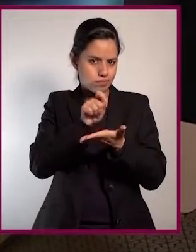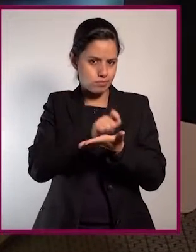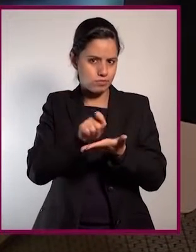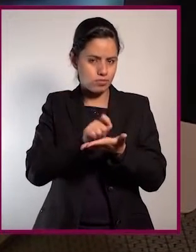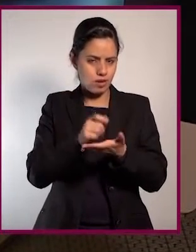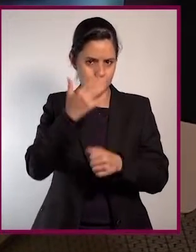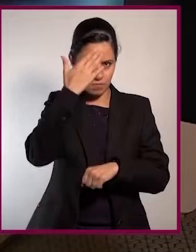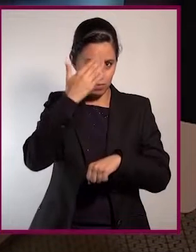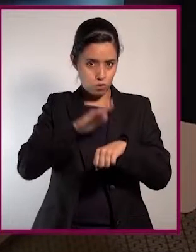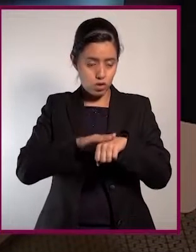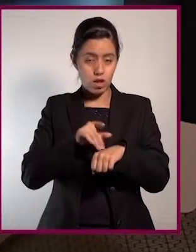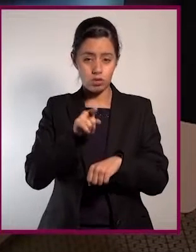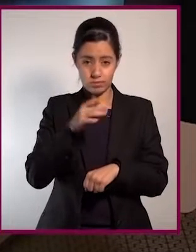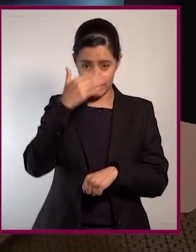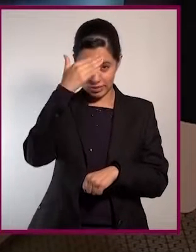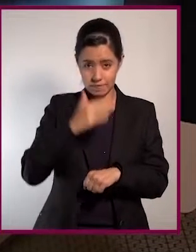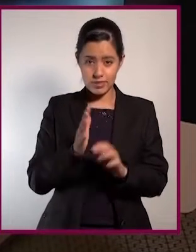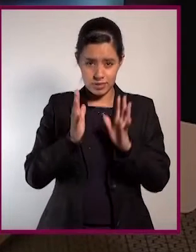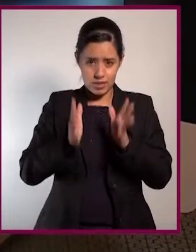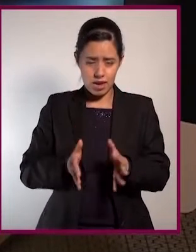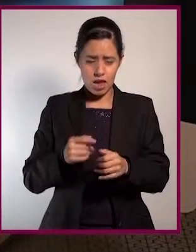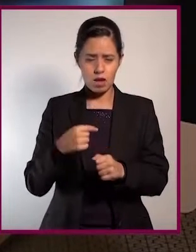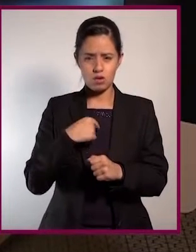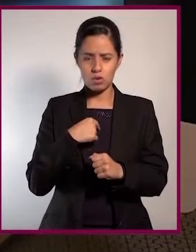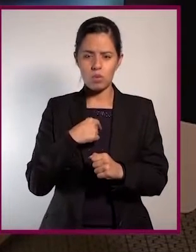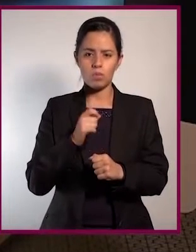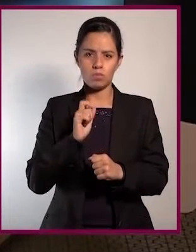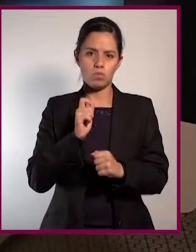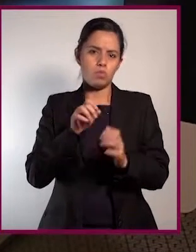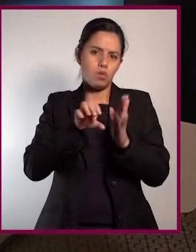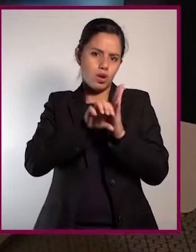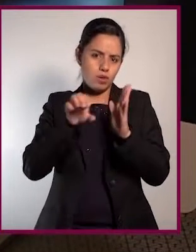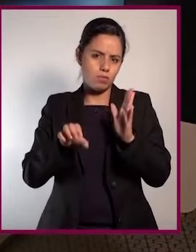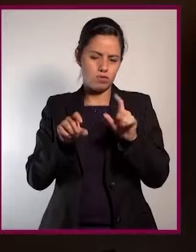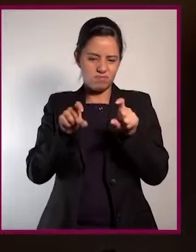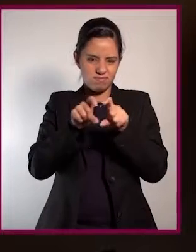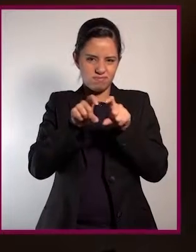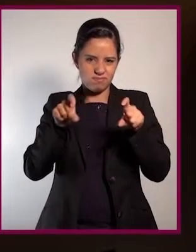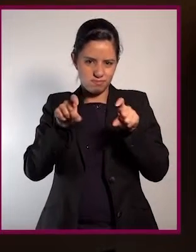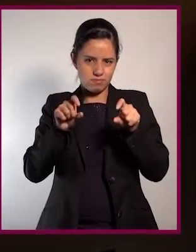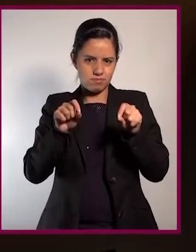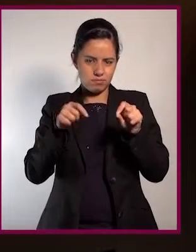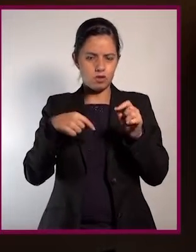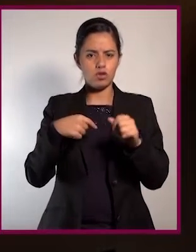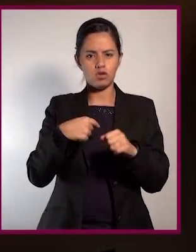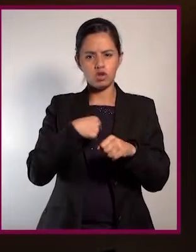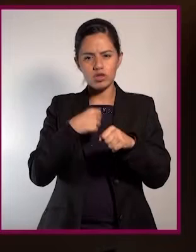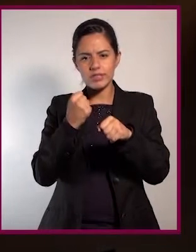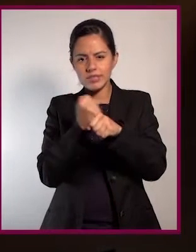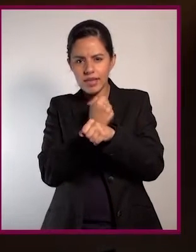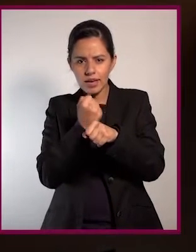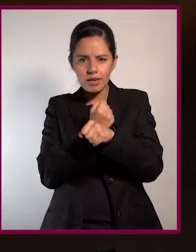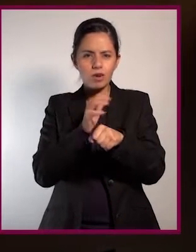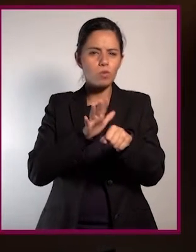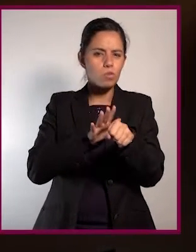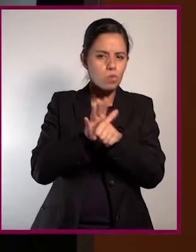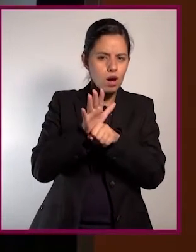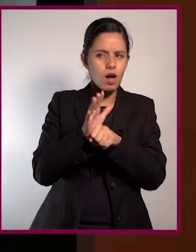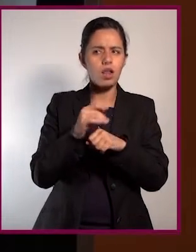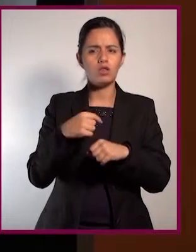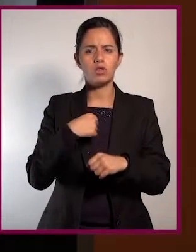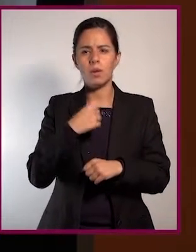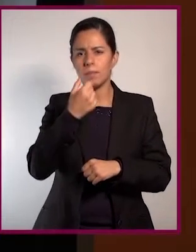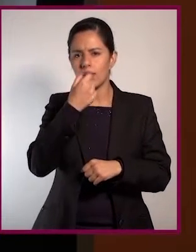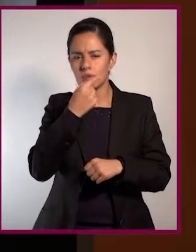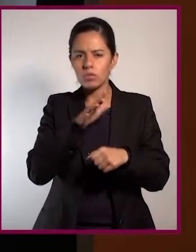alergio a un medicamento, lo que se recomienda es que tenga, por ejemplo, una plaquita de donde tenga el tipo de sangre y alérgico a qué